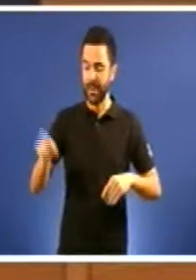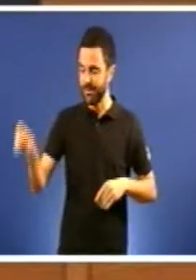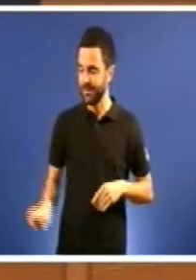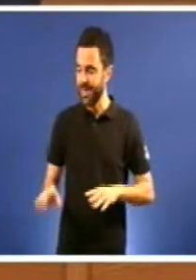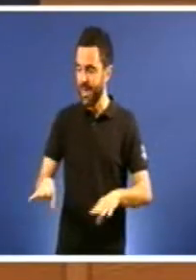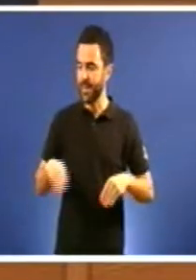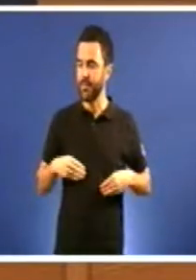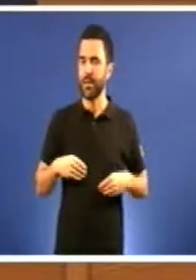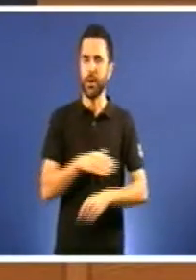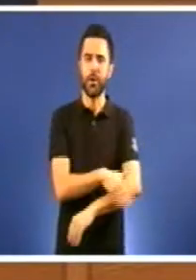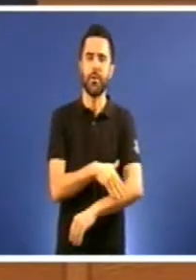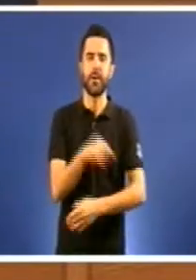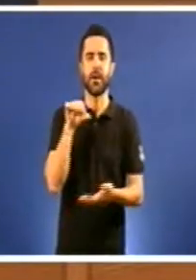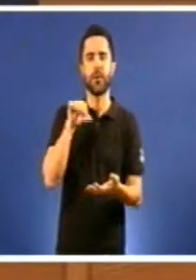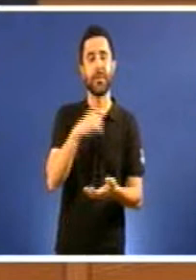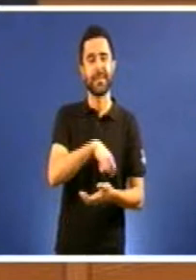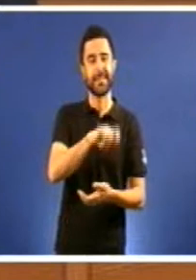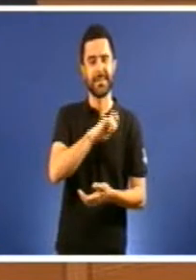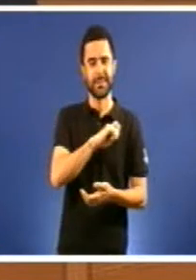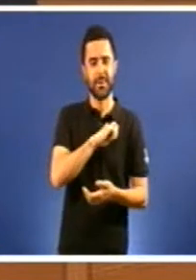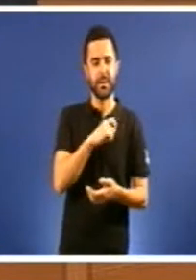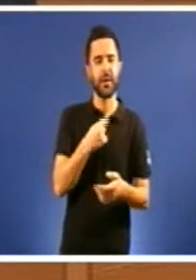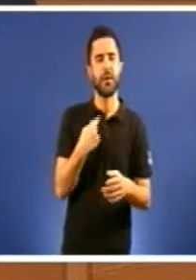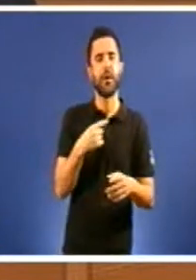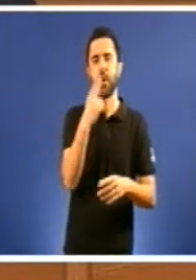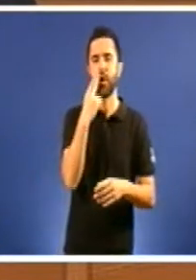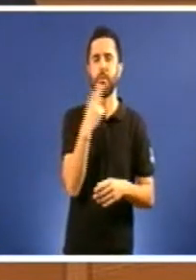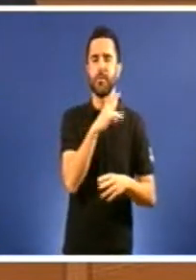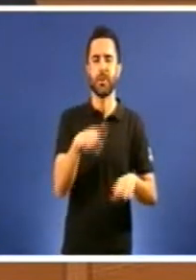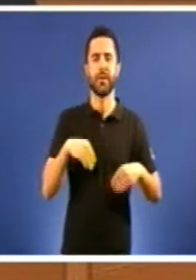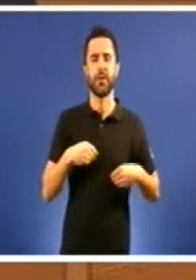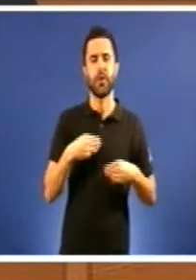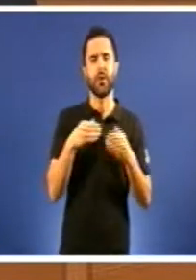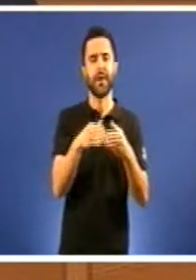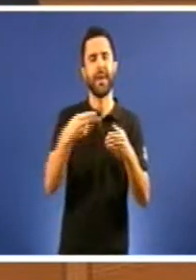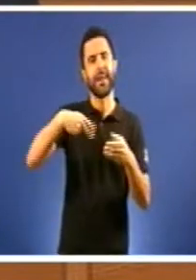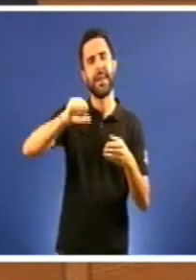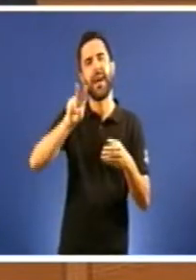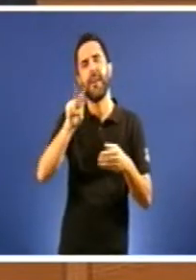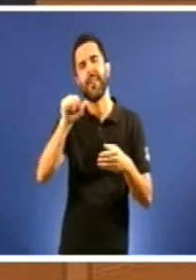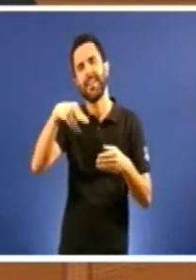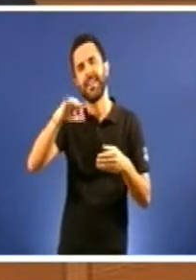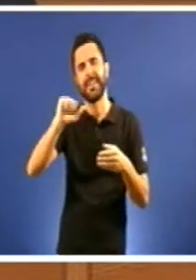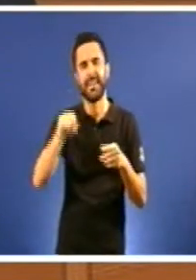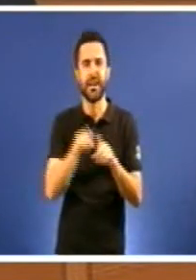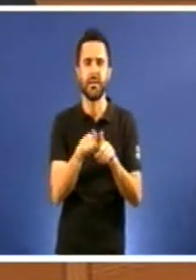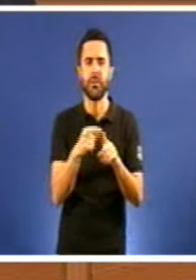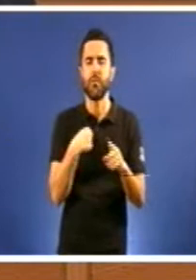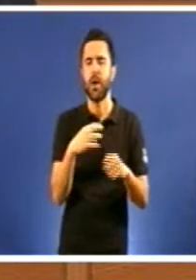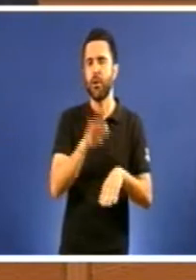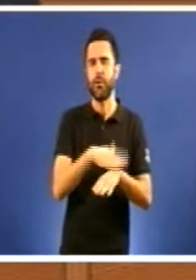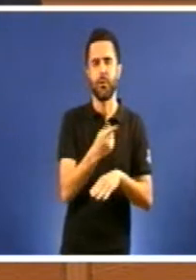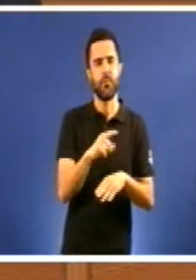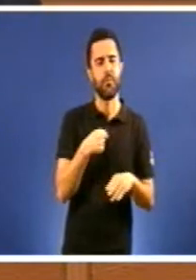todos os compromisos adquiridos con Navantia. Aceptou que se negase a construir o dique flotante, ou que